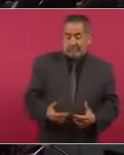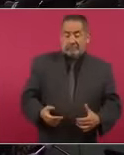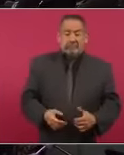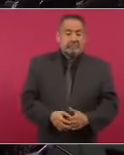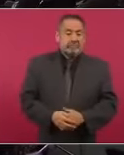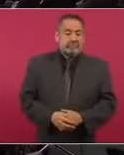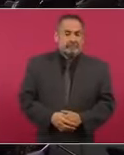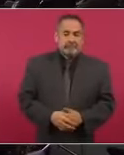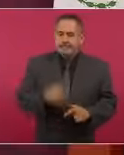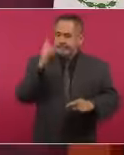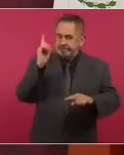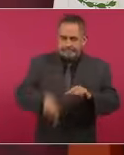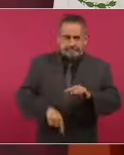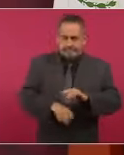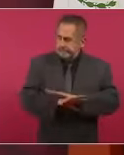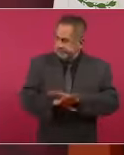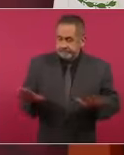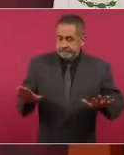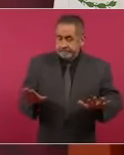Esto ya no existe.